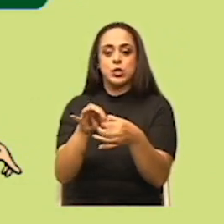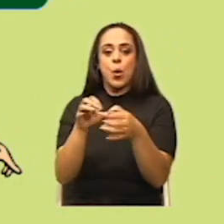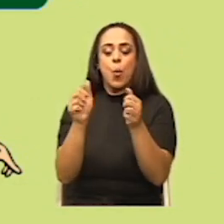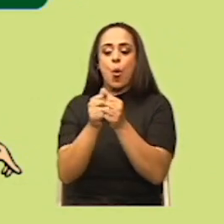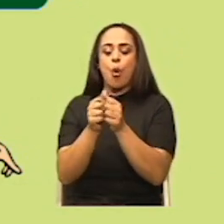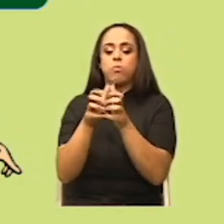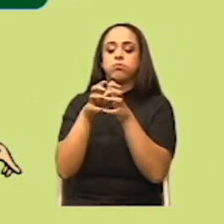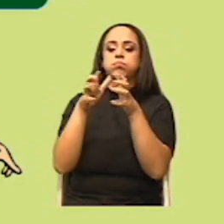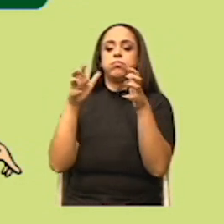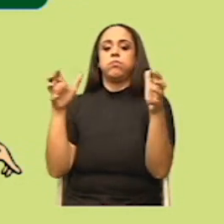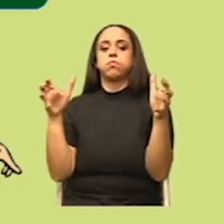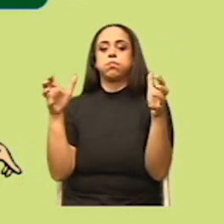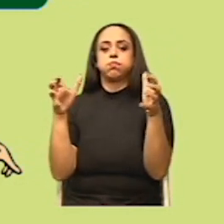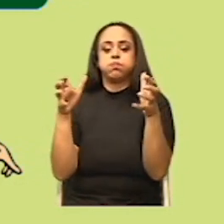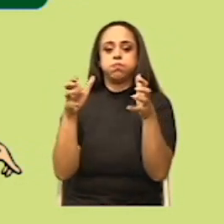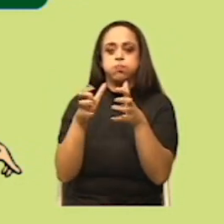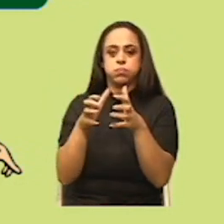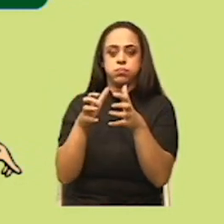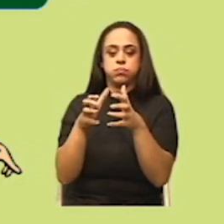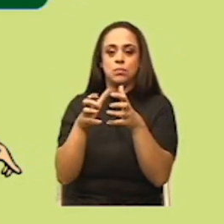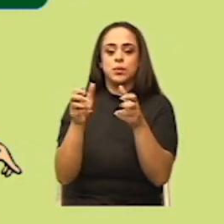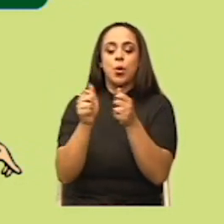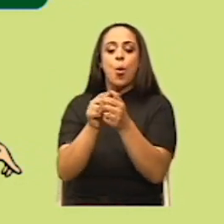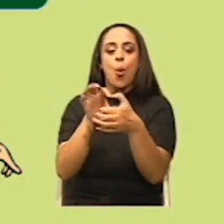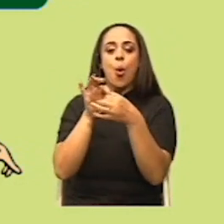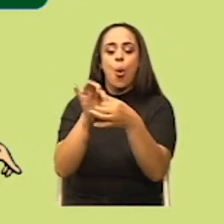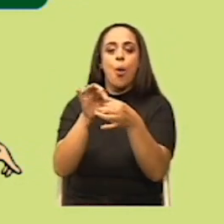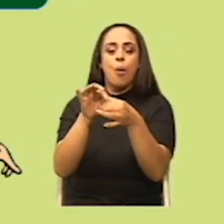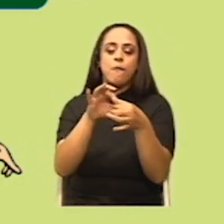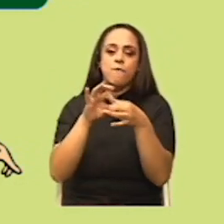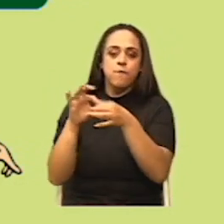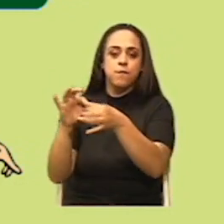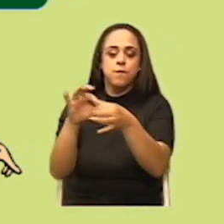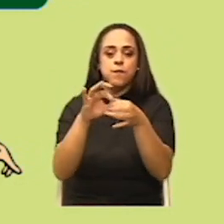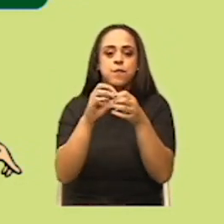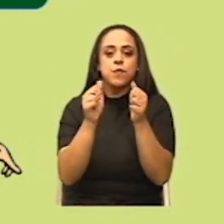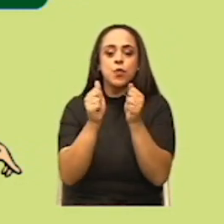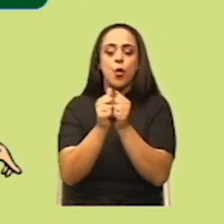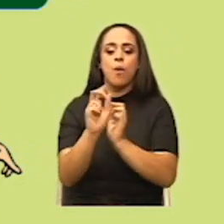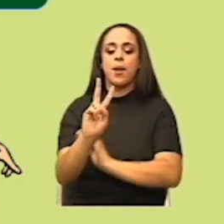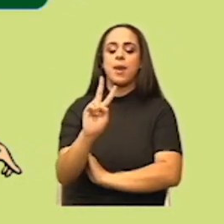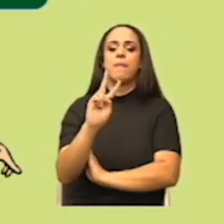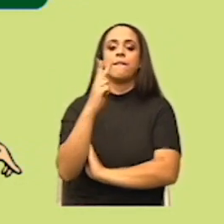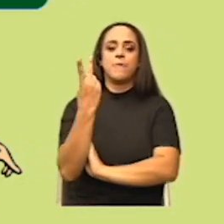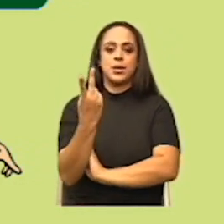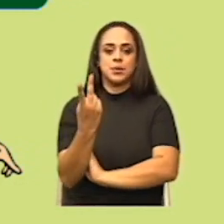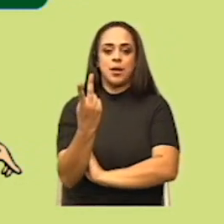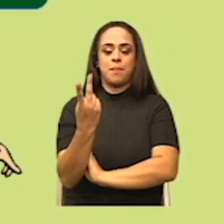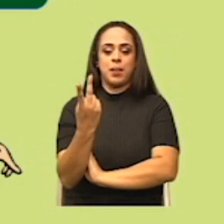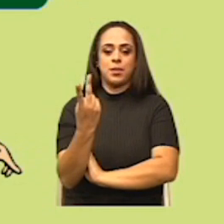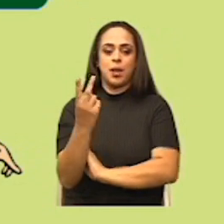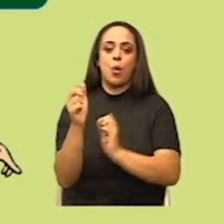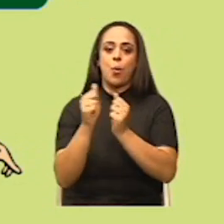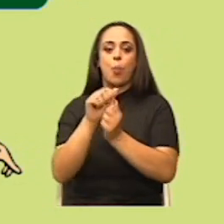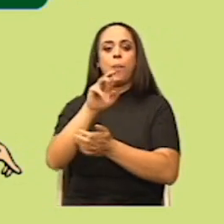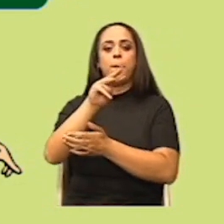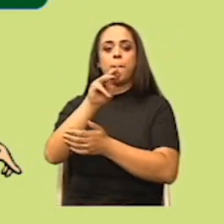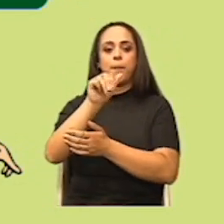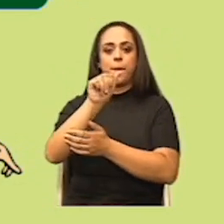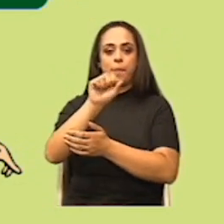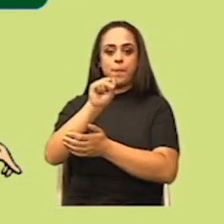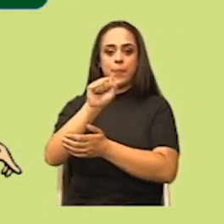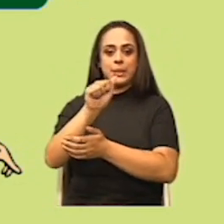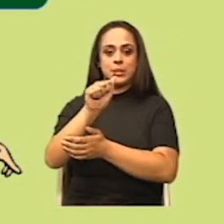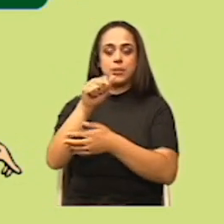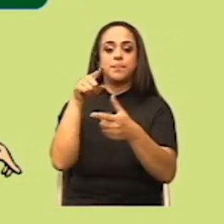este caso de la aceleración, que corresponde a una relación de proporcionalidad inversamente a la masa. Entonces,